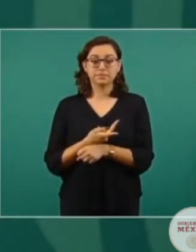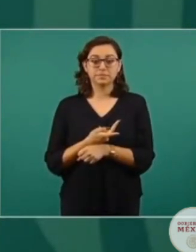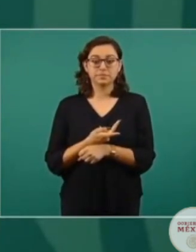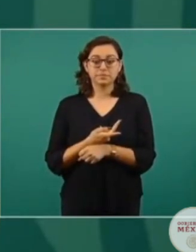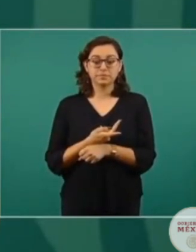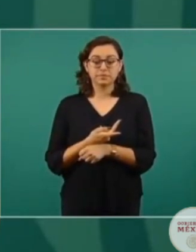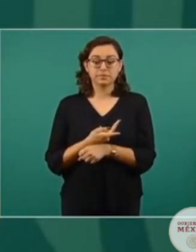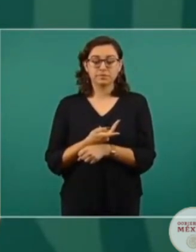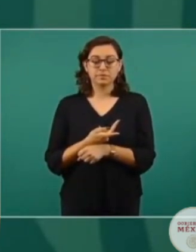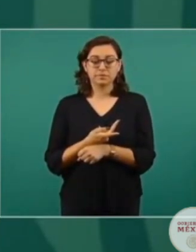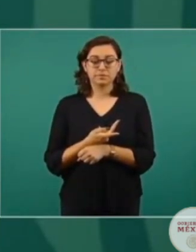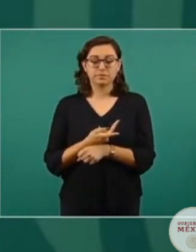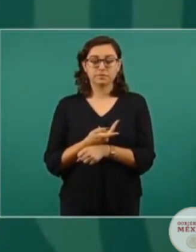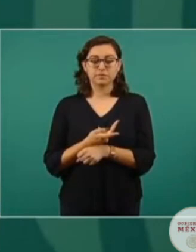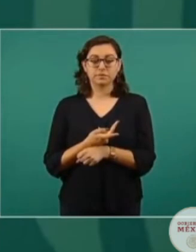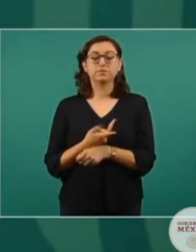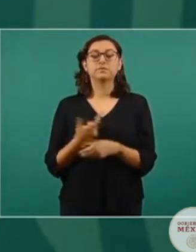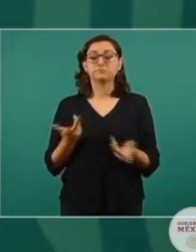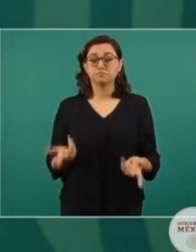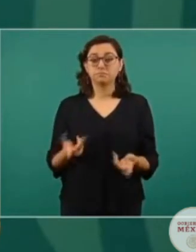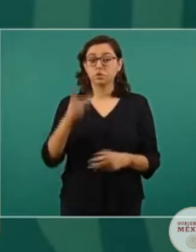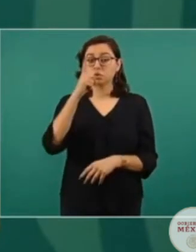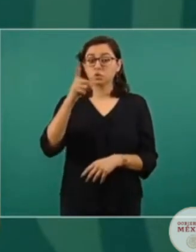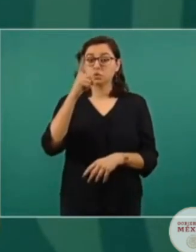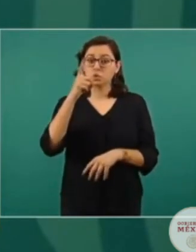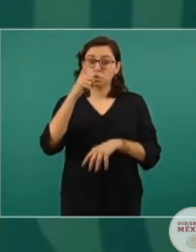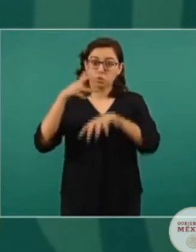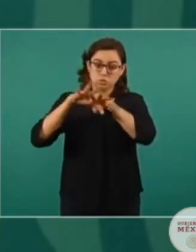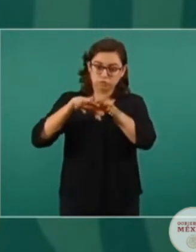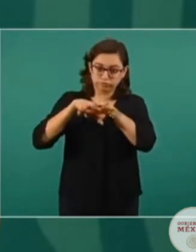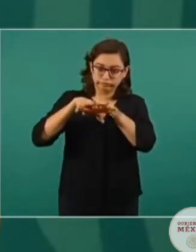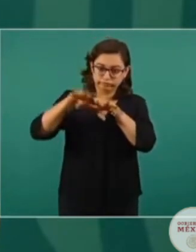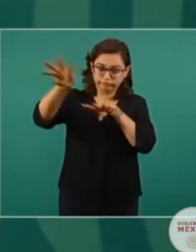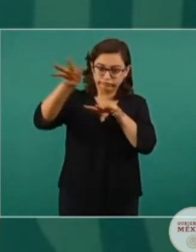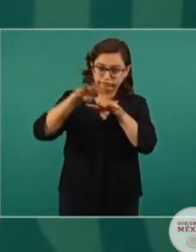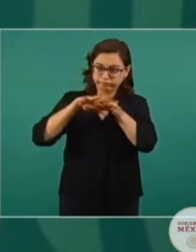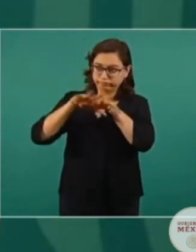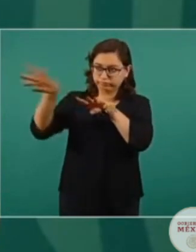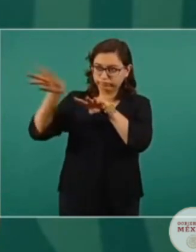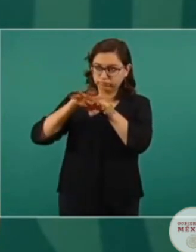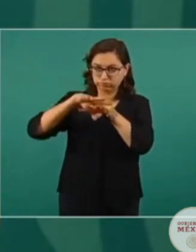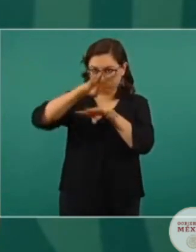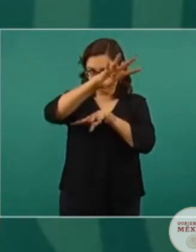porque estas empresas particulares se cuelgan de las líneas